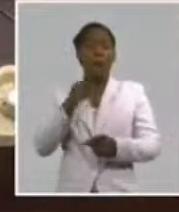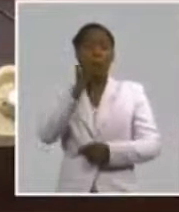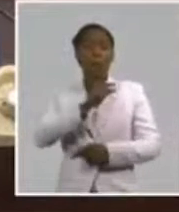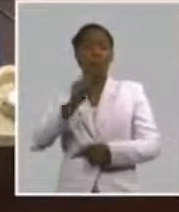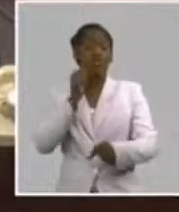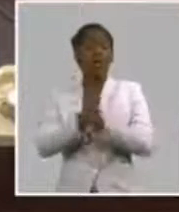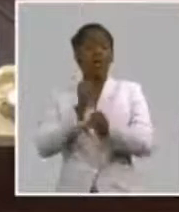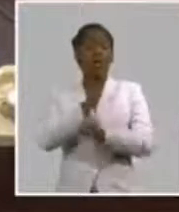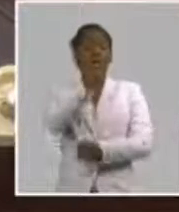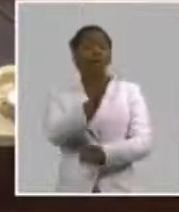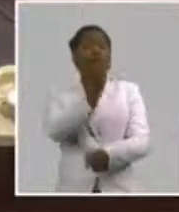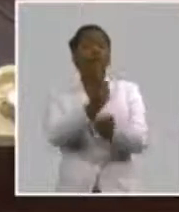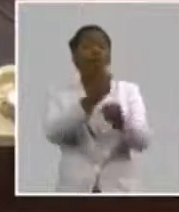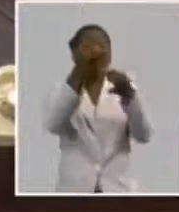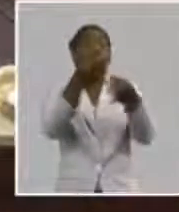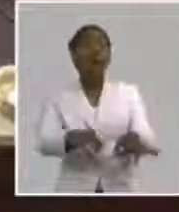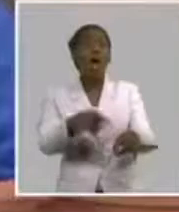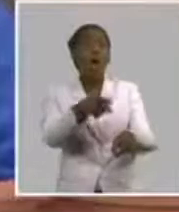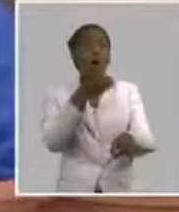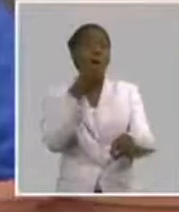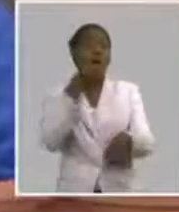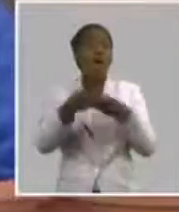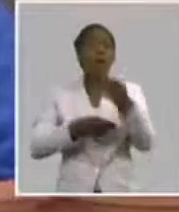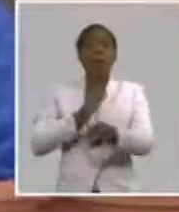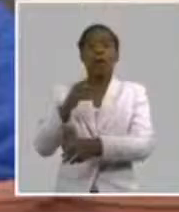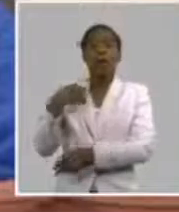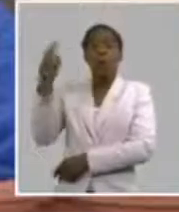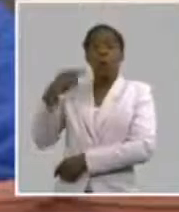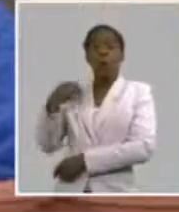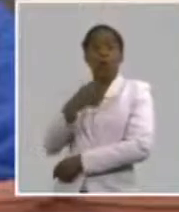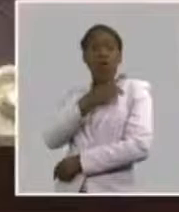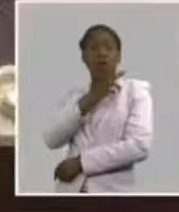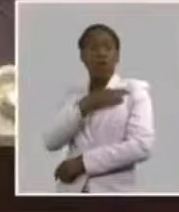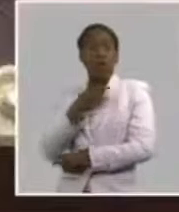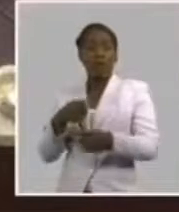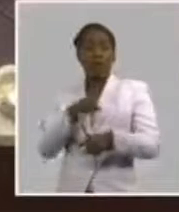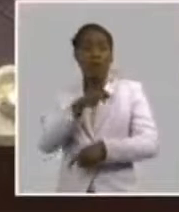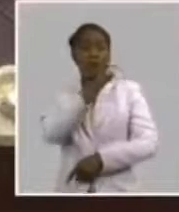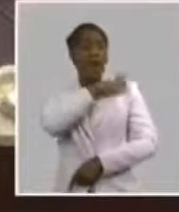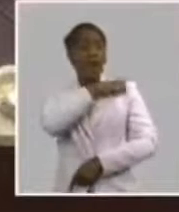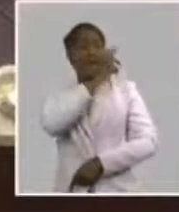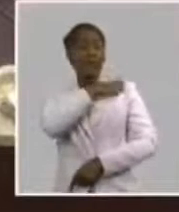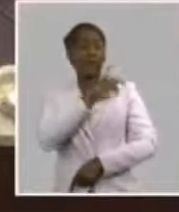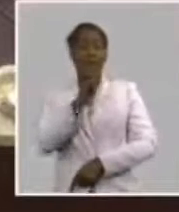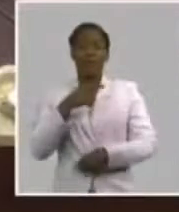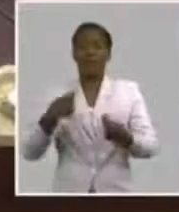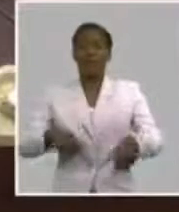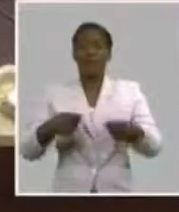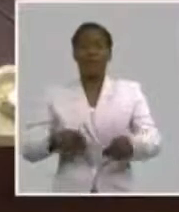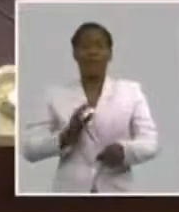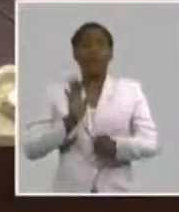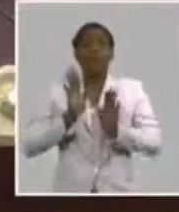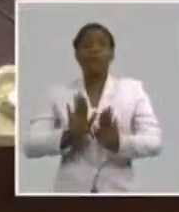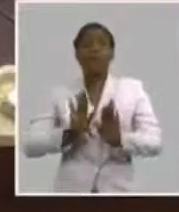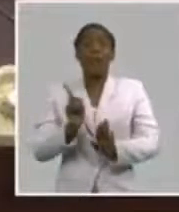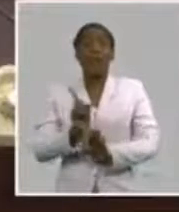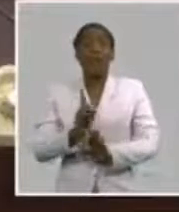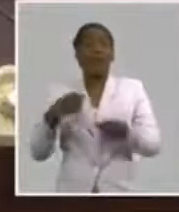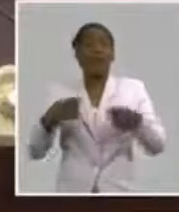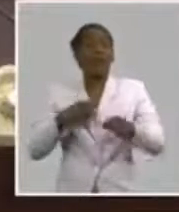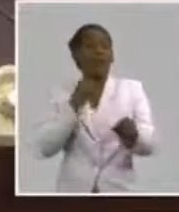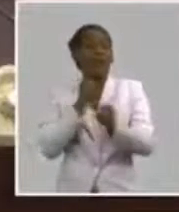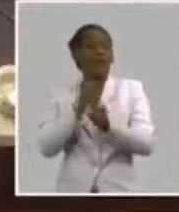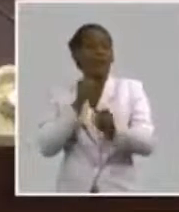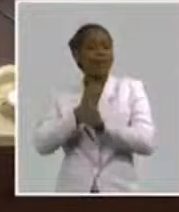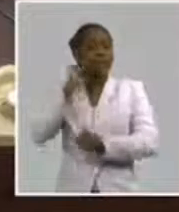Ese sí está como cuadro para como un medio de vida. Vaya sin ofender, ¿no? Pero ese no está aportando, ese no está dirigiendo, ese está esperando que le